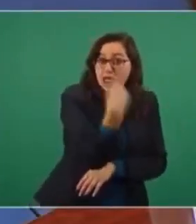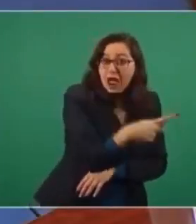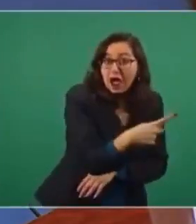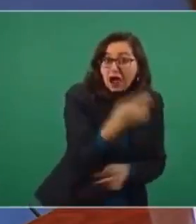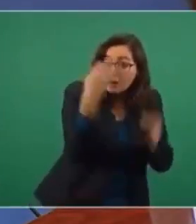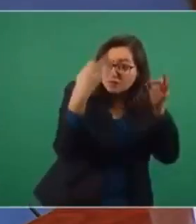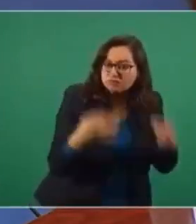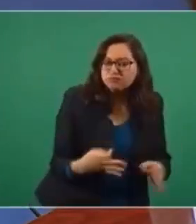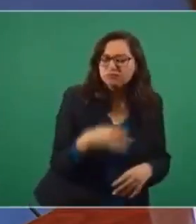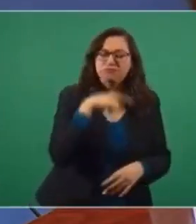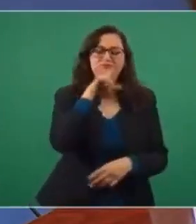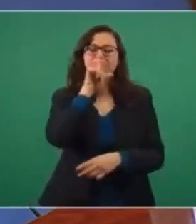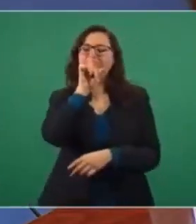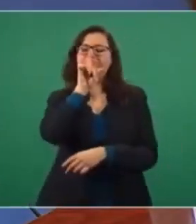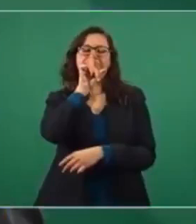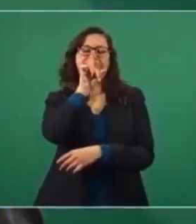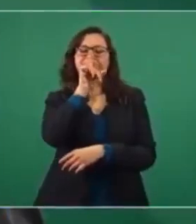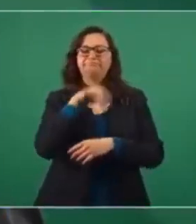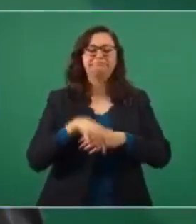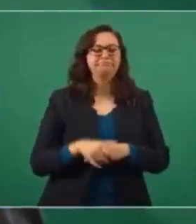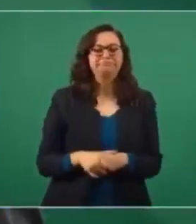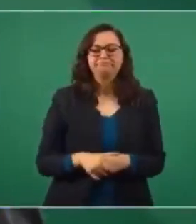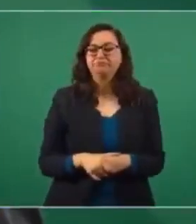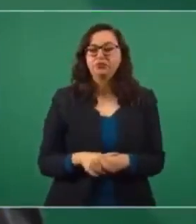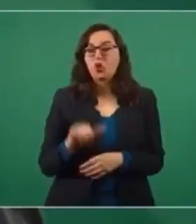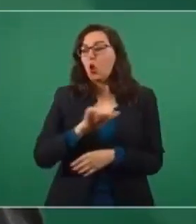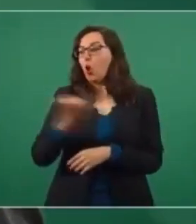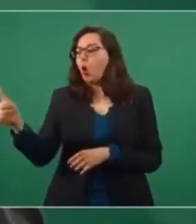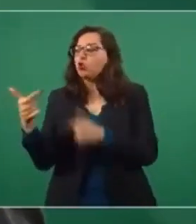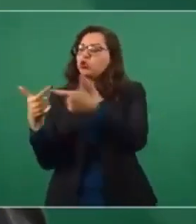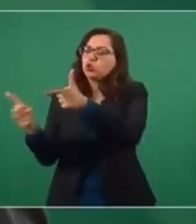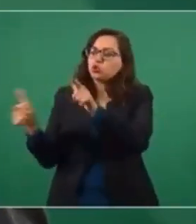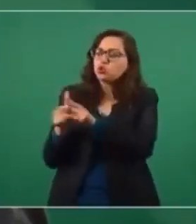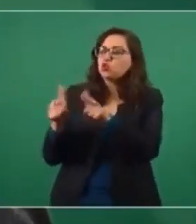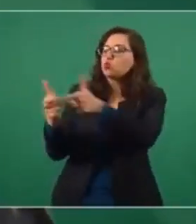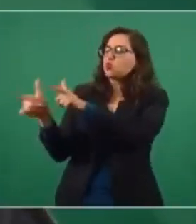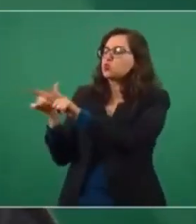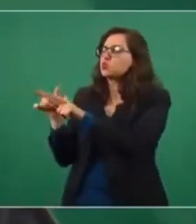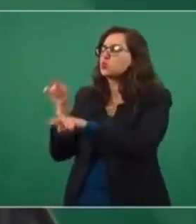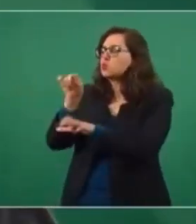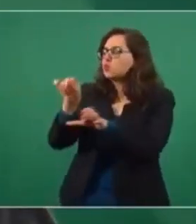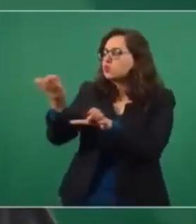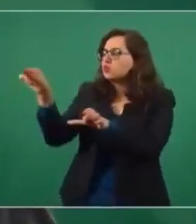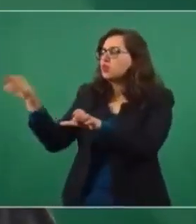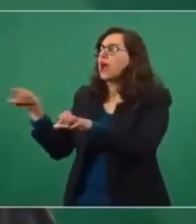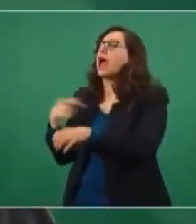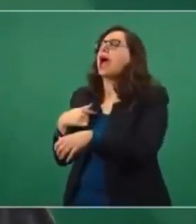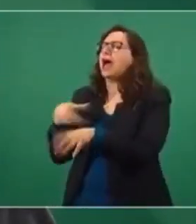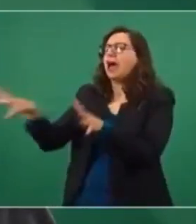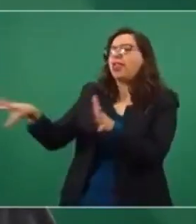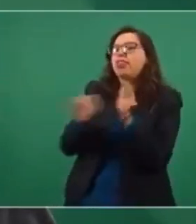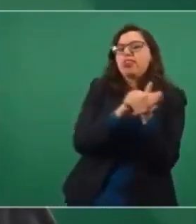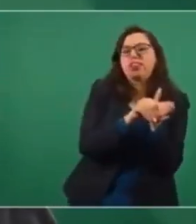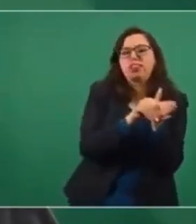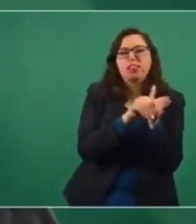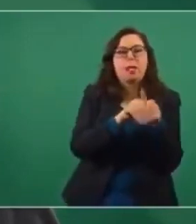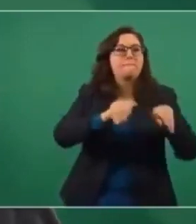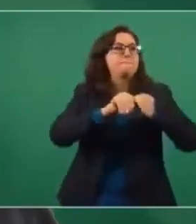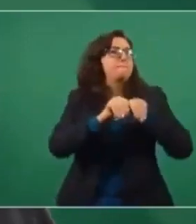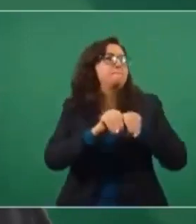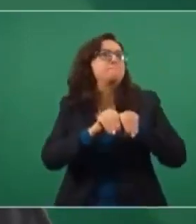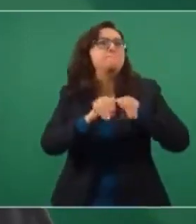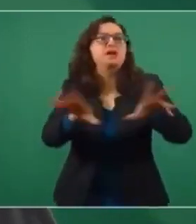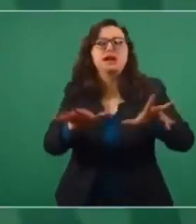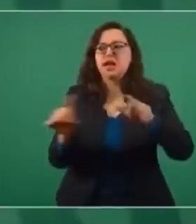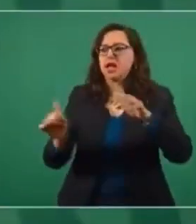expresiones importadas. O